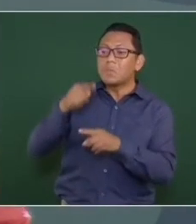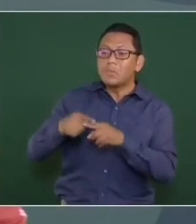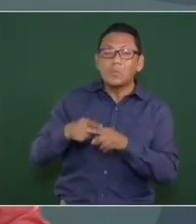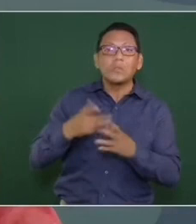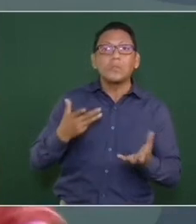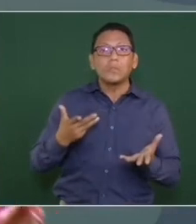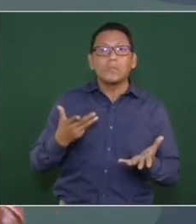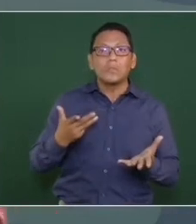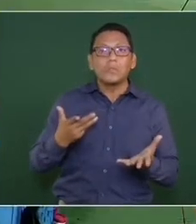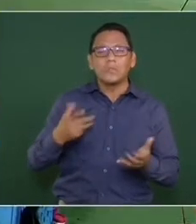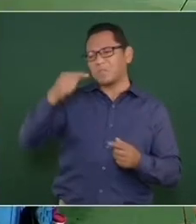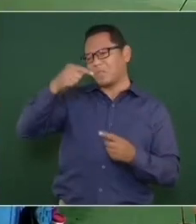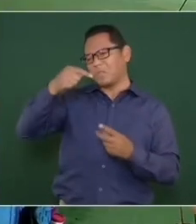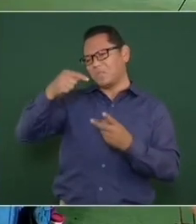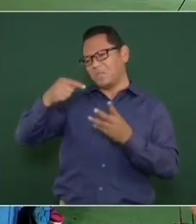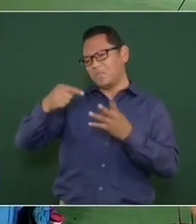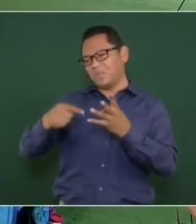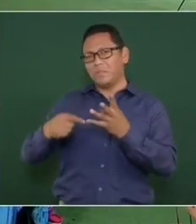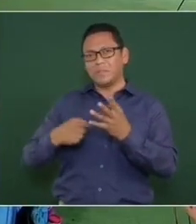y ahí se ven.